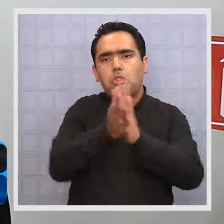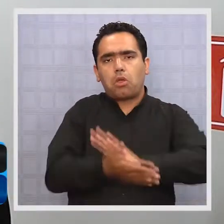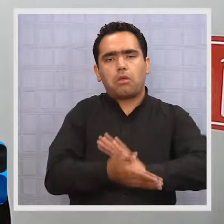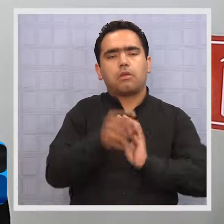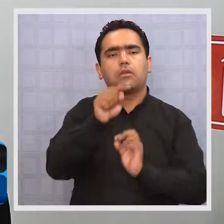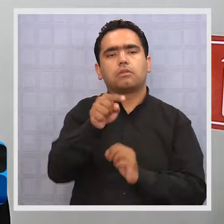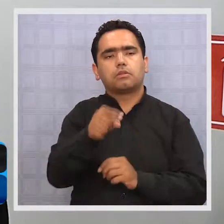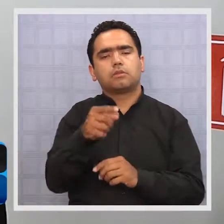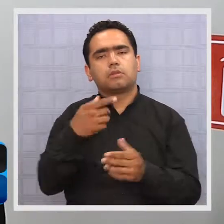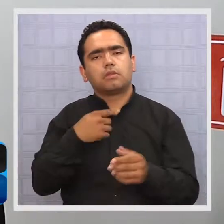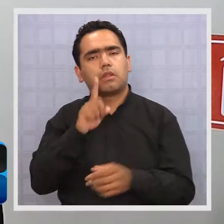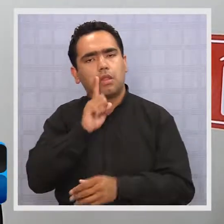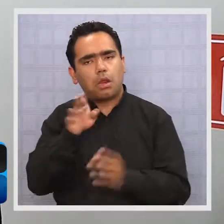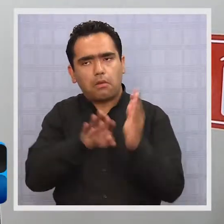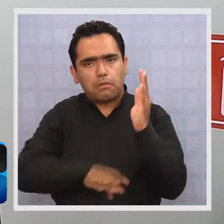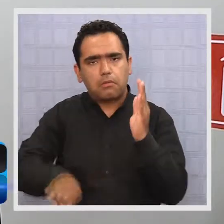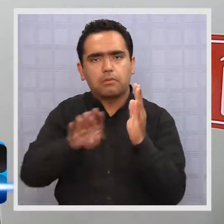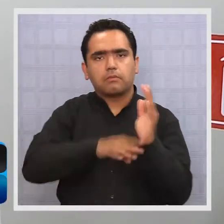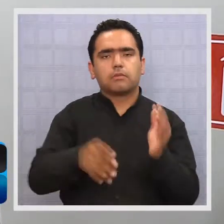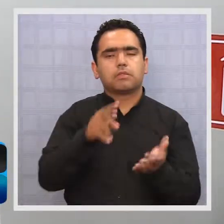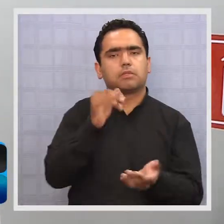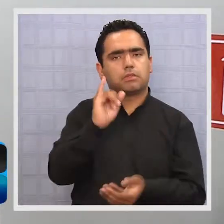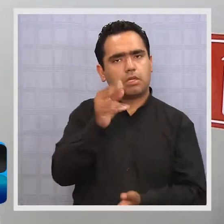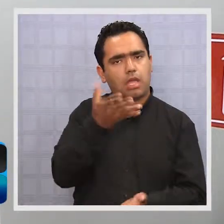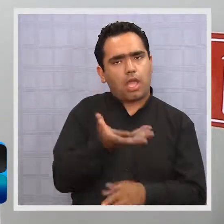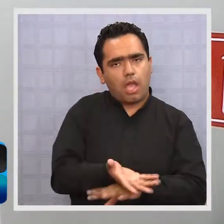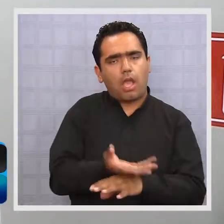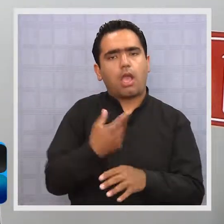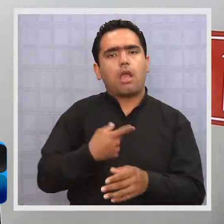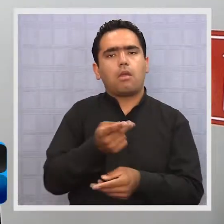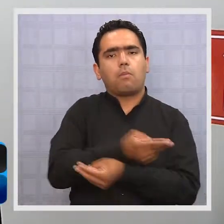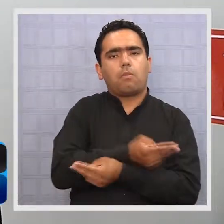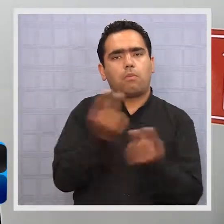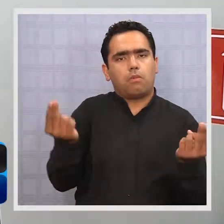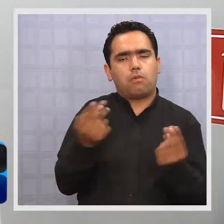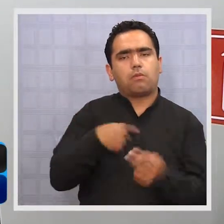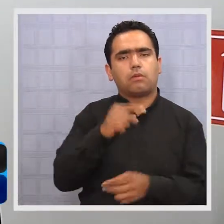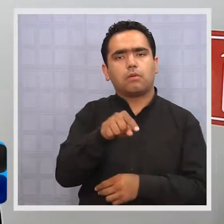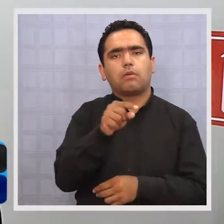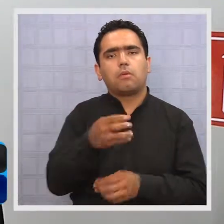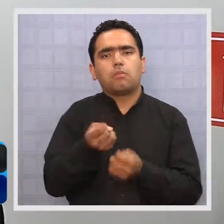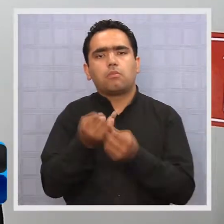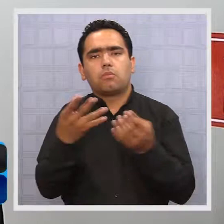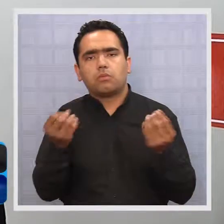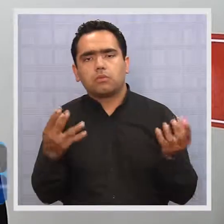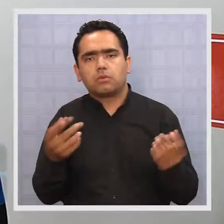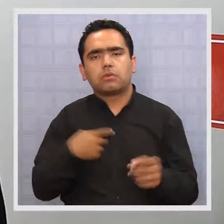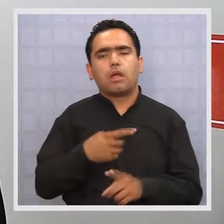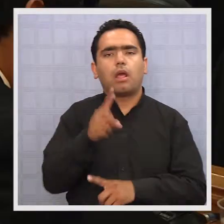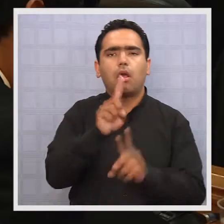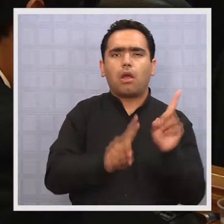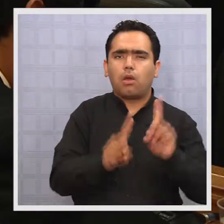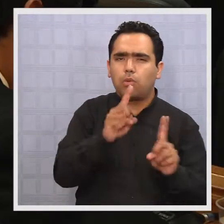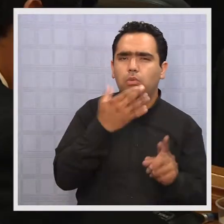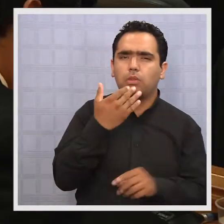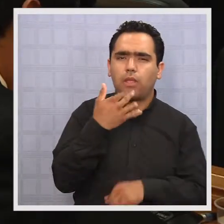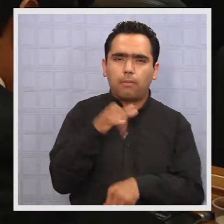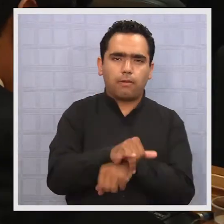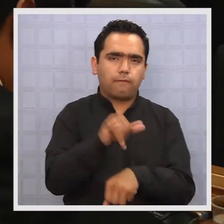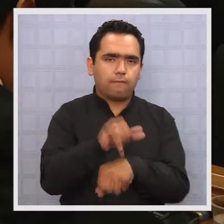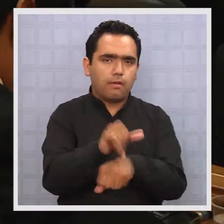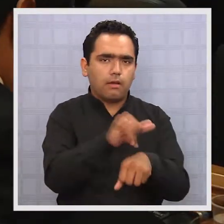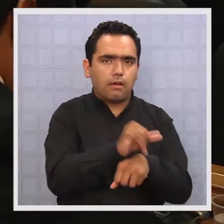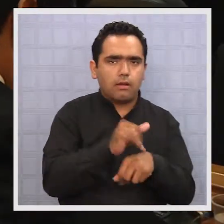fundamento en cuanto nosotros pensamos que existe, efectivamente un delito de malversión de caudales públicos cometido por varios imputados, otras falsificaciones,